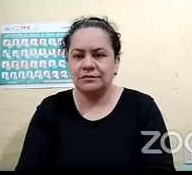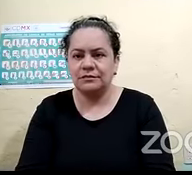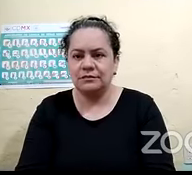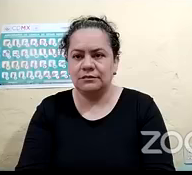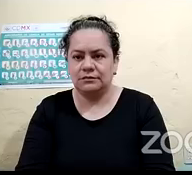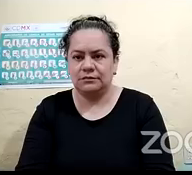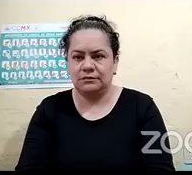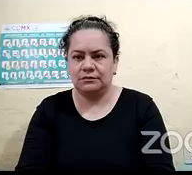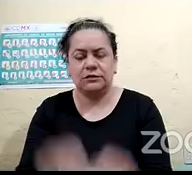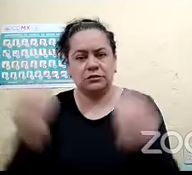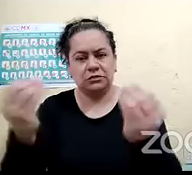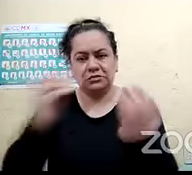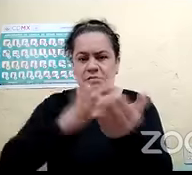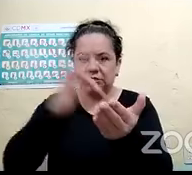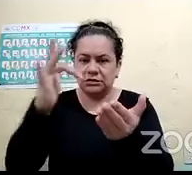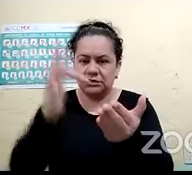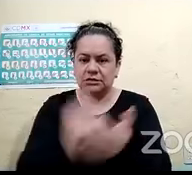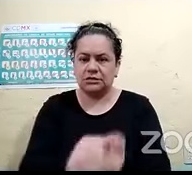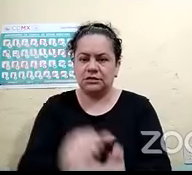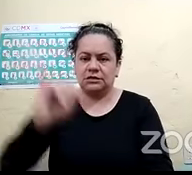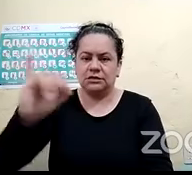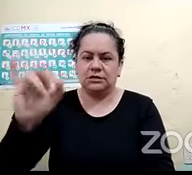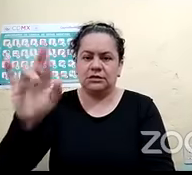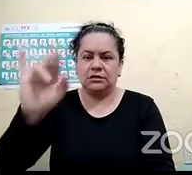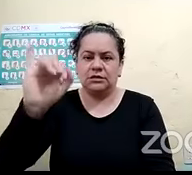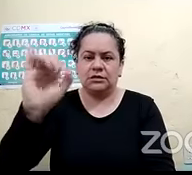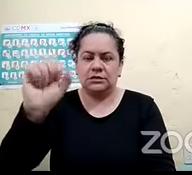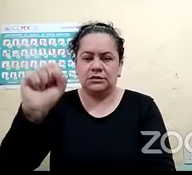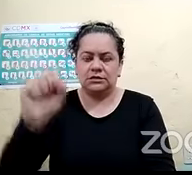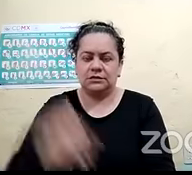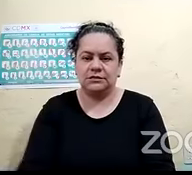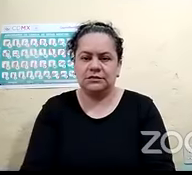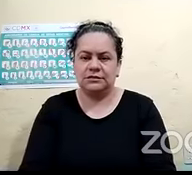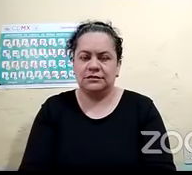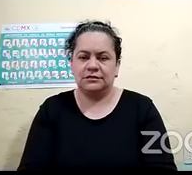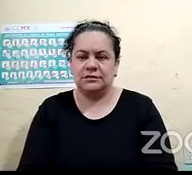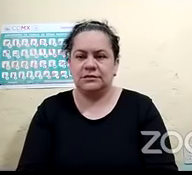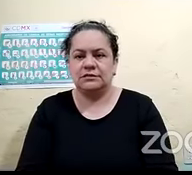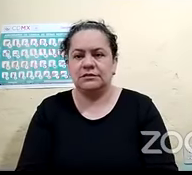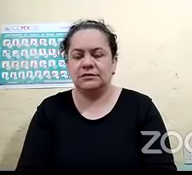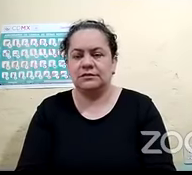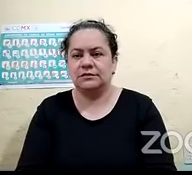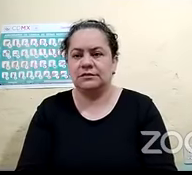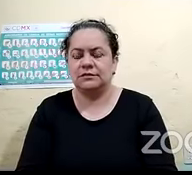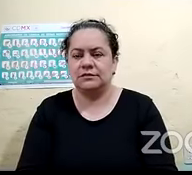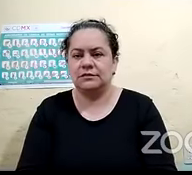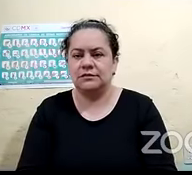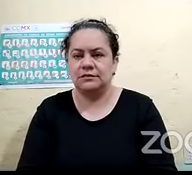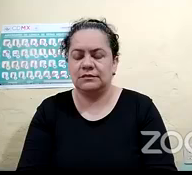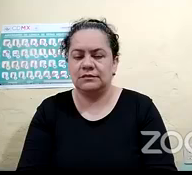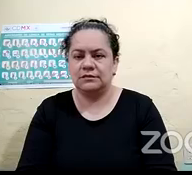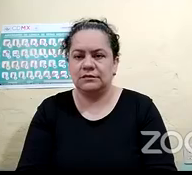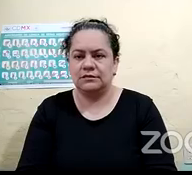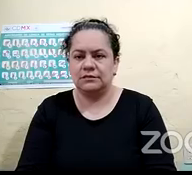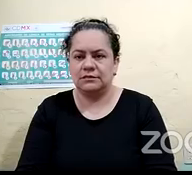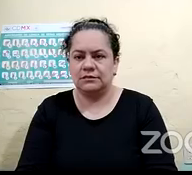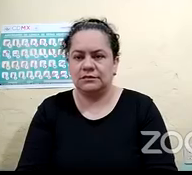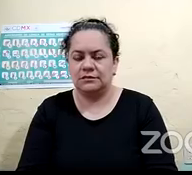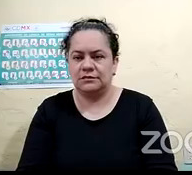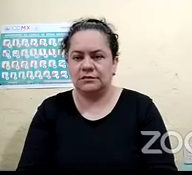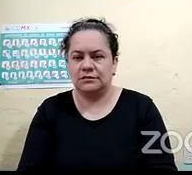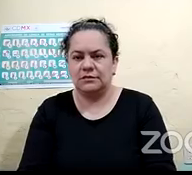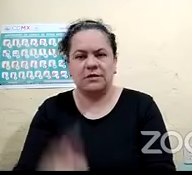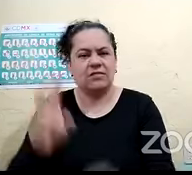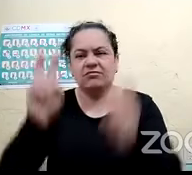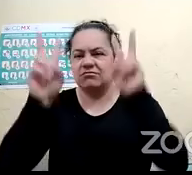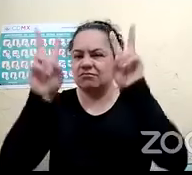Muchísimas gracias, Iris. Al contrario. Y bueno, como les decía, tema es padrísimo,